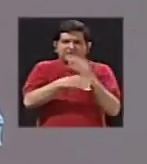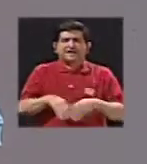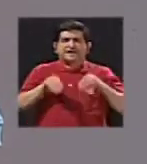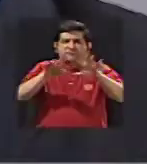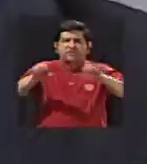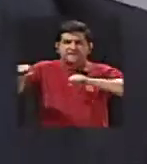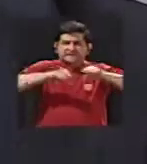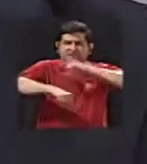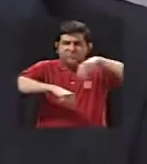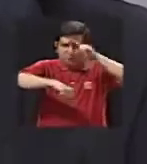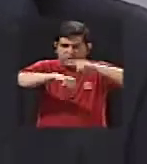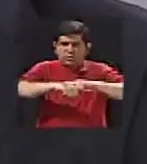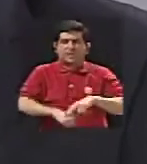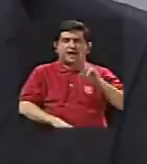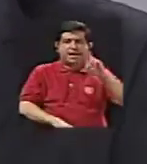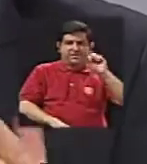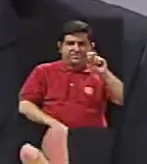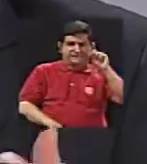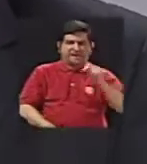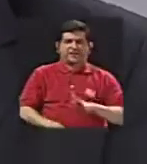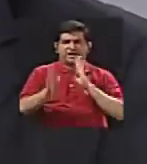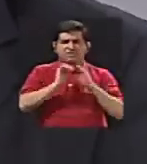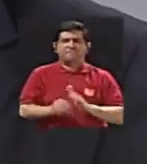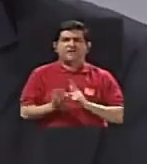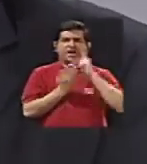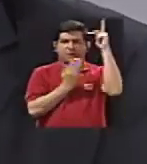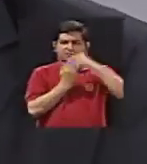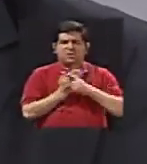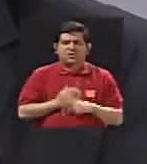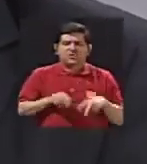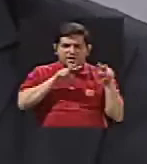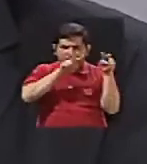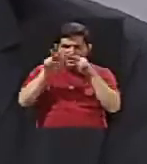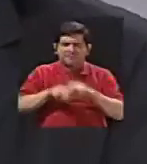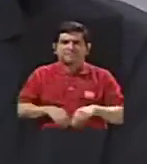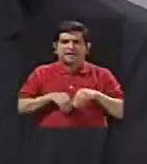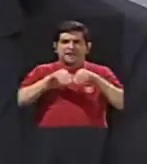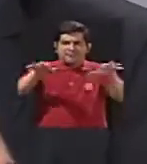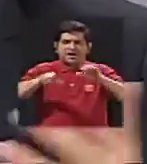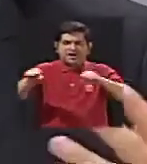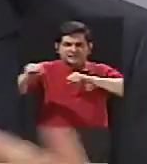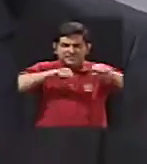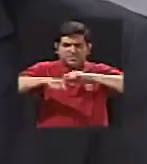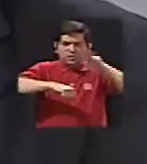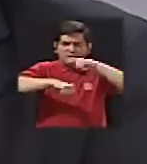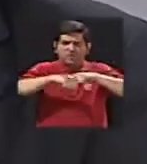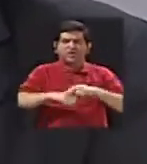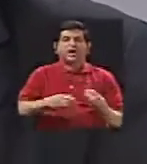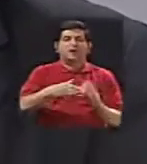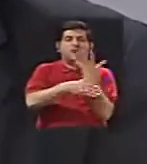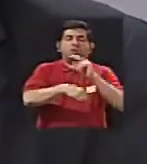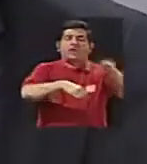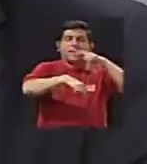conversamos acerca del programa de vigilancia de la Red Sismológica en los volcanes nacionales.